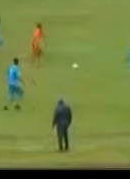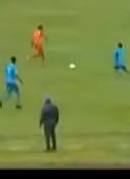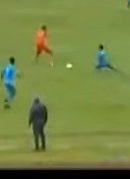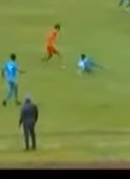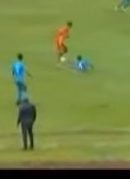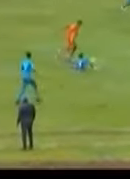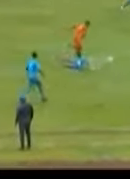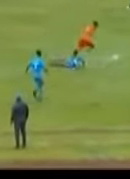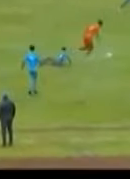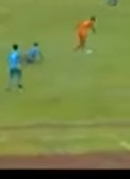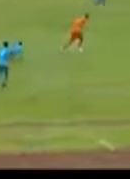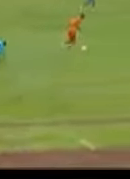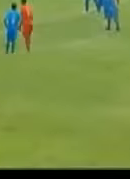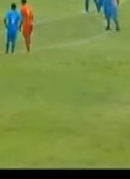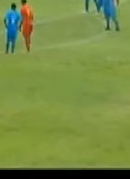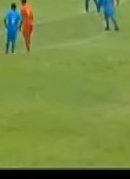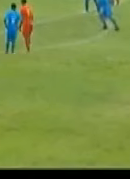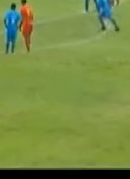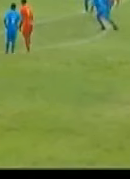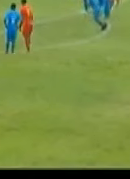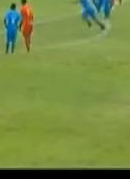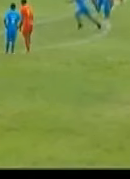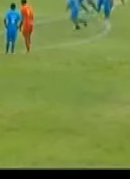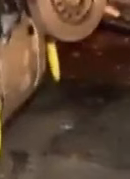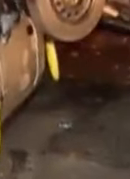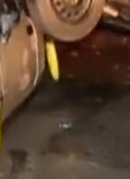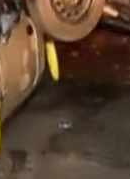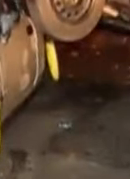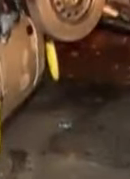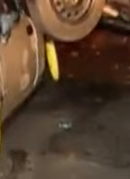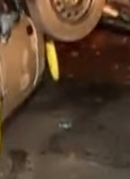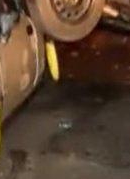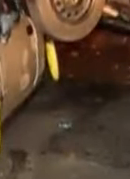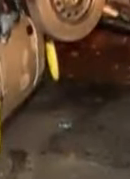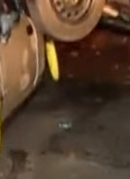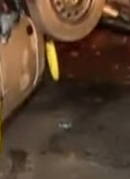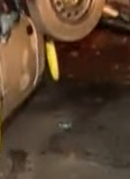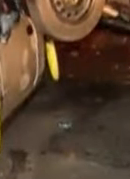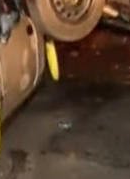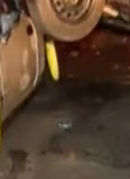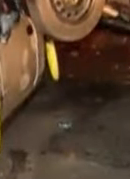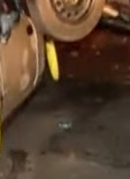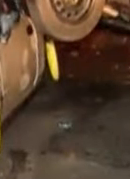De San George Falló El Disparo Y Le Tiró Fuera Con Tenemos